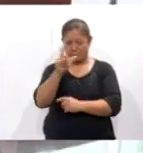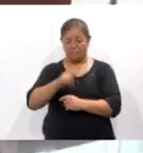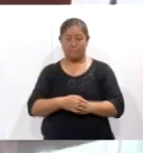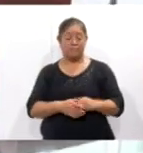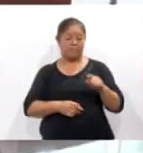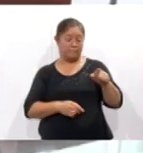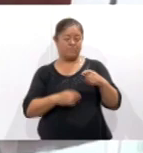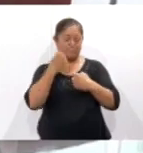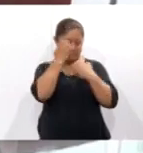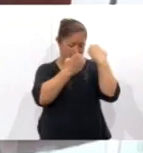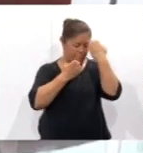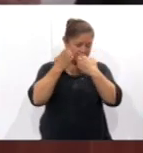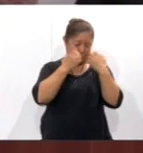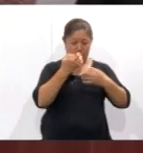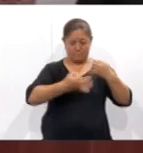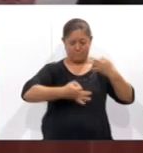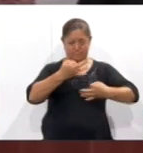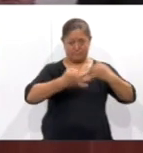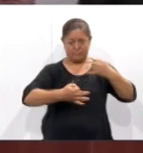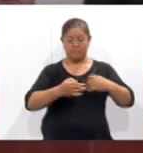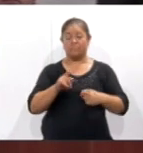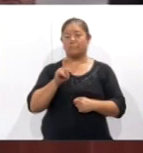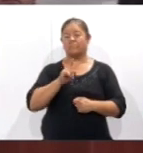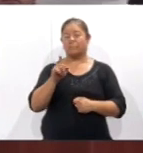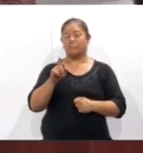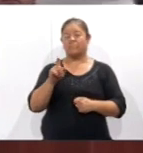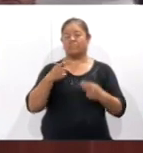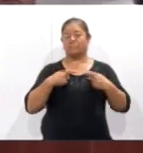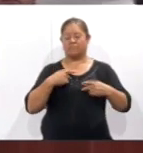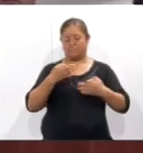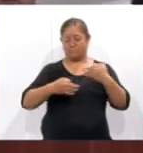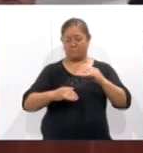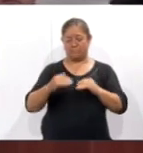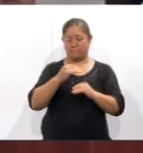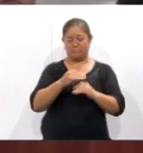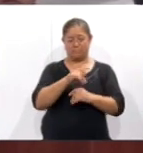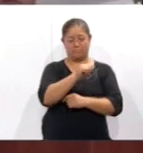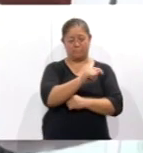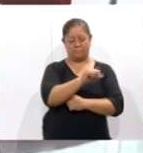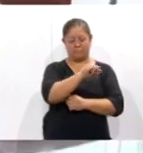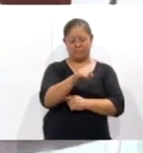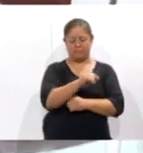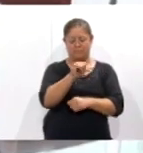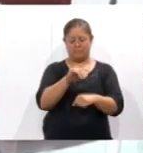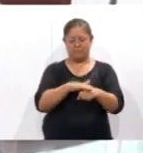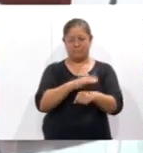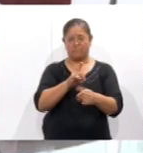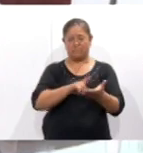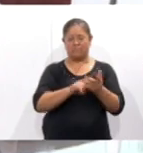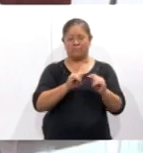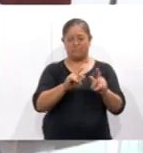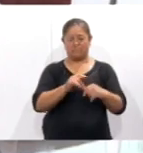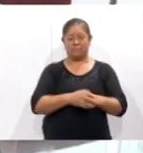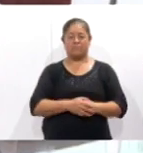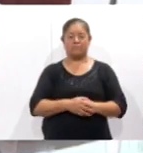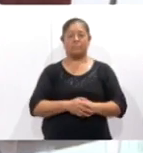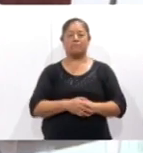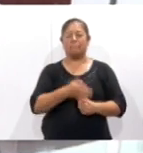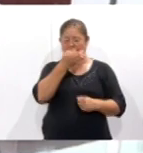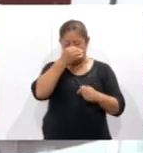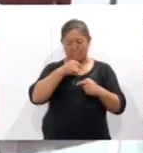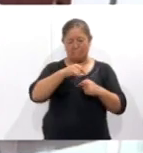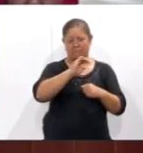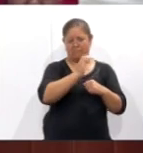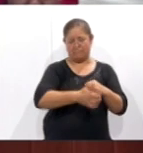ellas analizará la situación jurídica de los magistrados en funciones del Tribunal de Justicia Administrativa del Estado de plazo por concluir